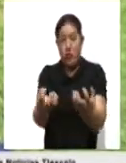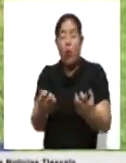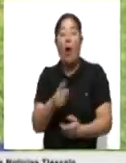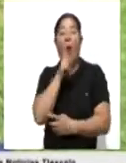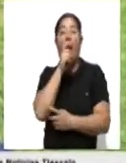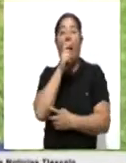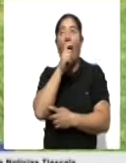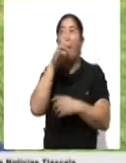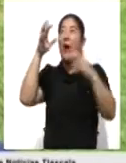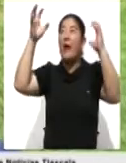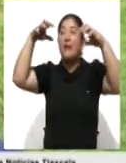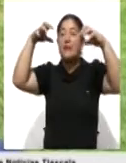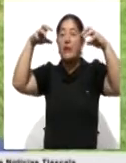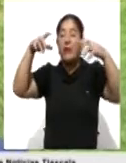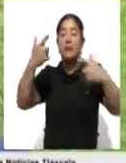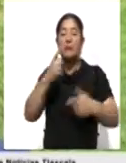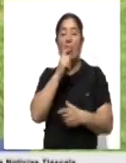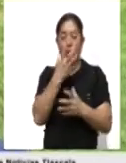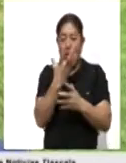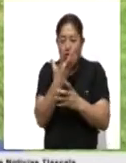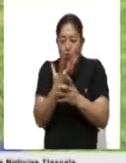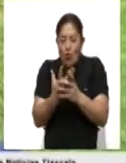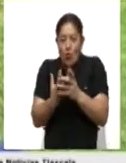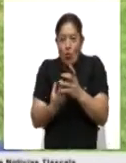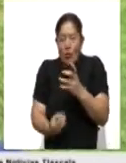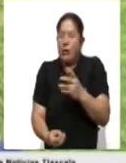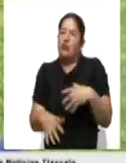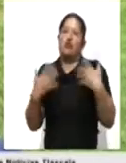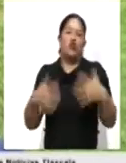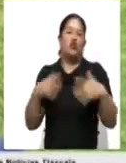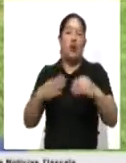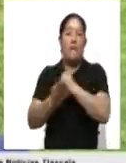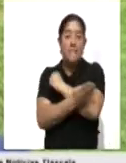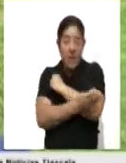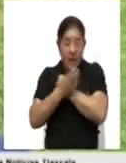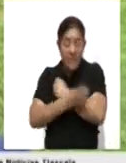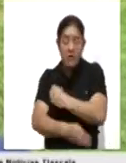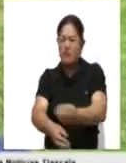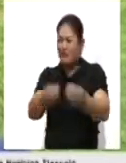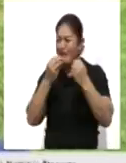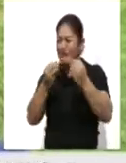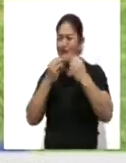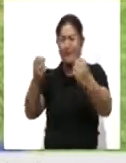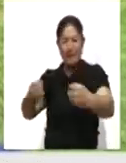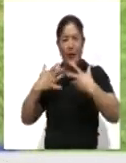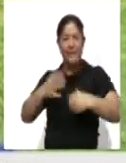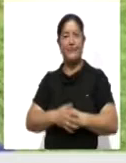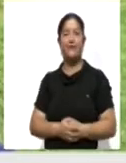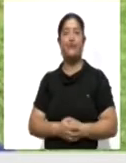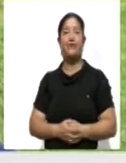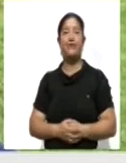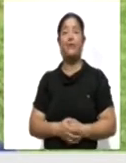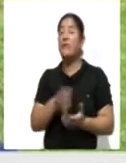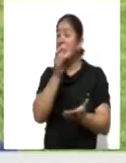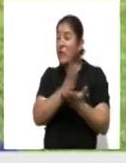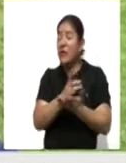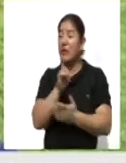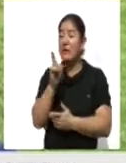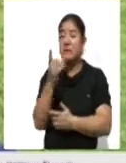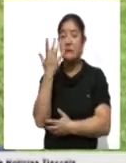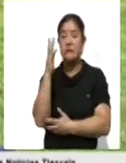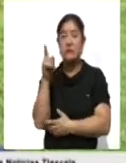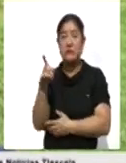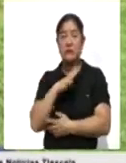hidrológico, filtración del agua. Son muchísimos los beneficios que tenemos. Incluso por ello yo creo que simplemente el hecho de que son los que